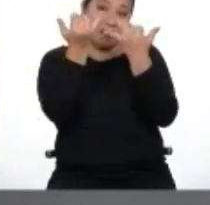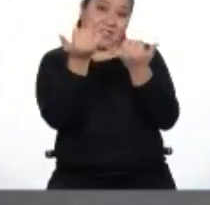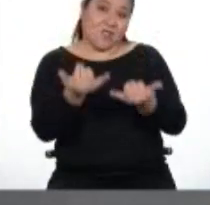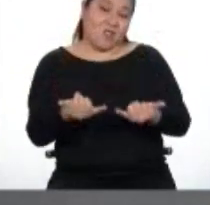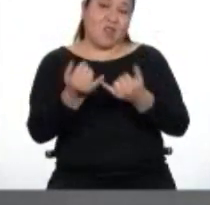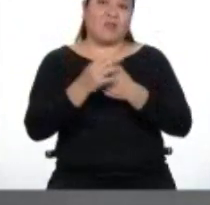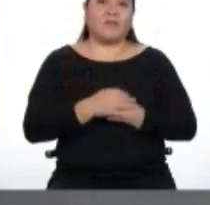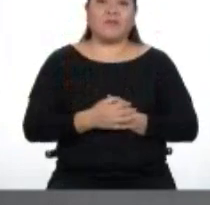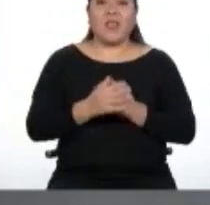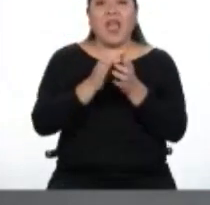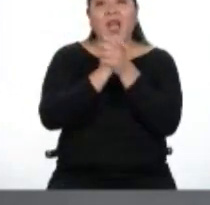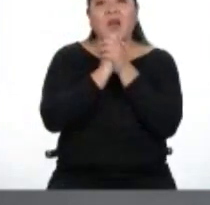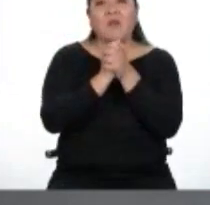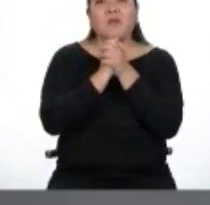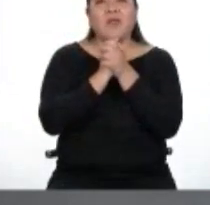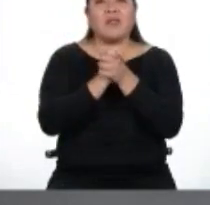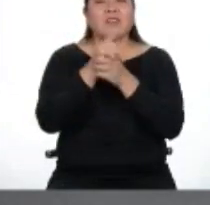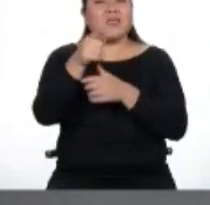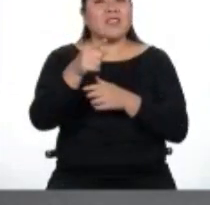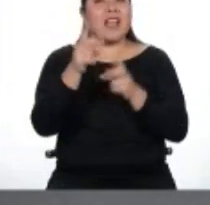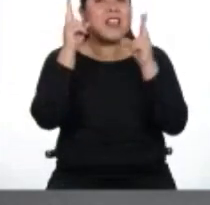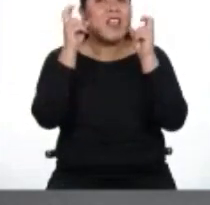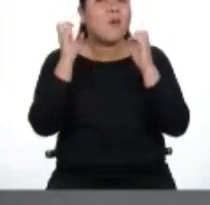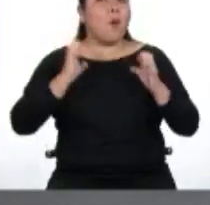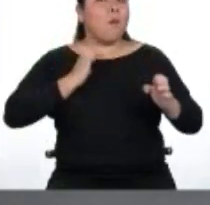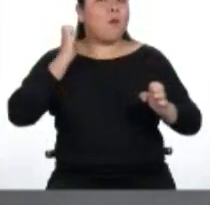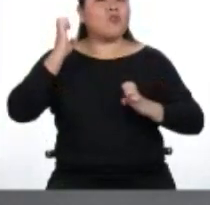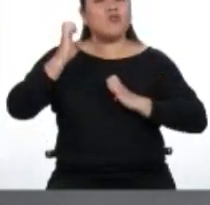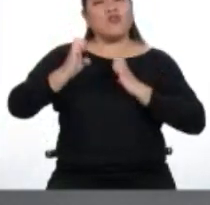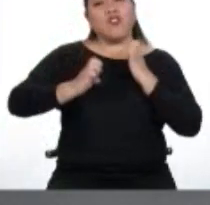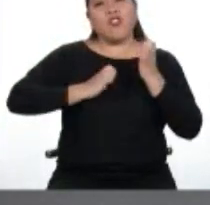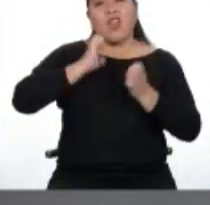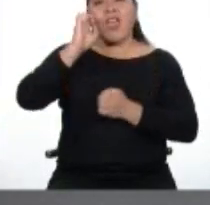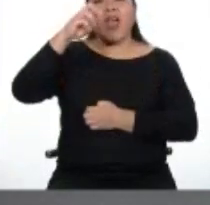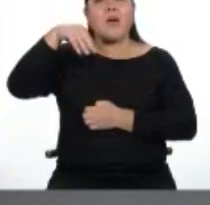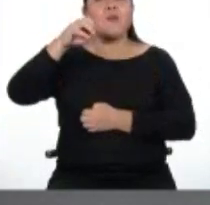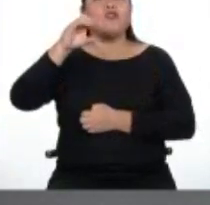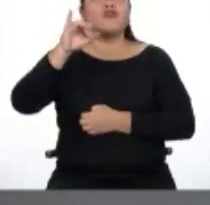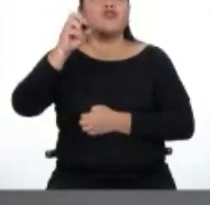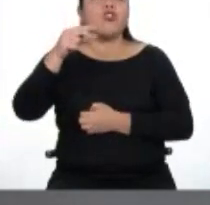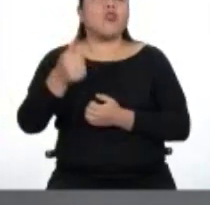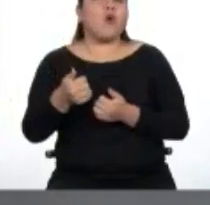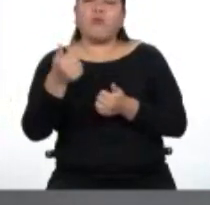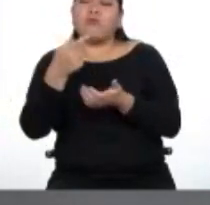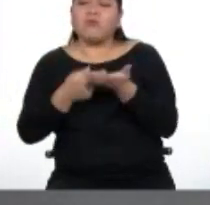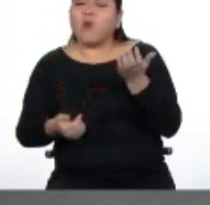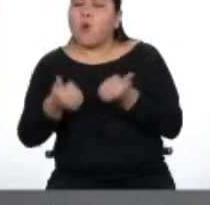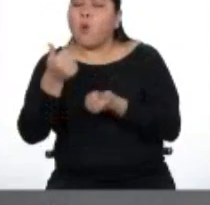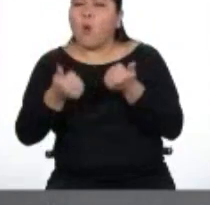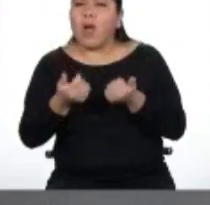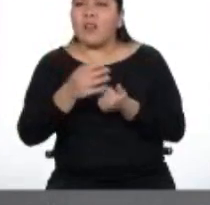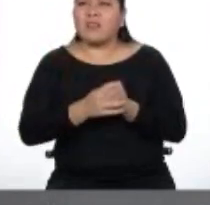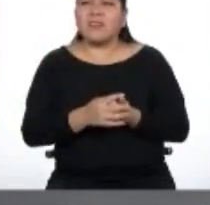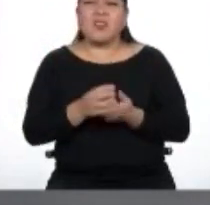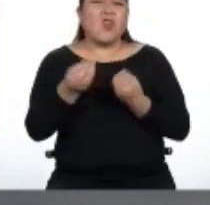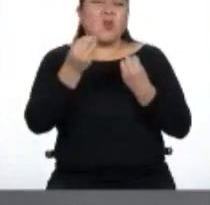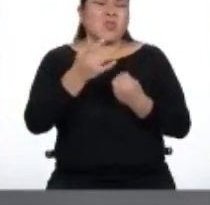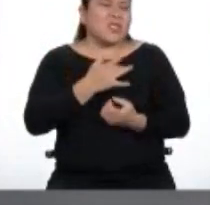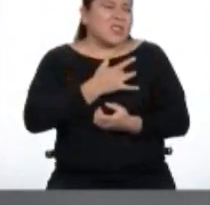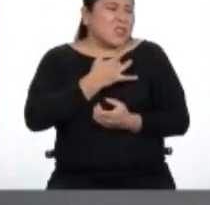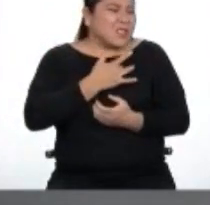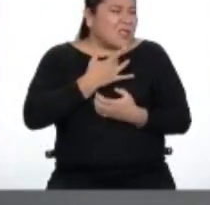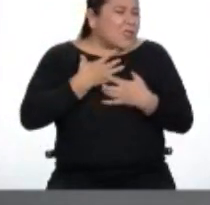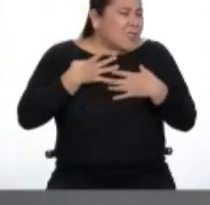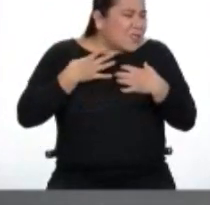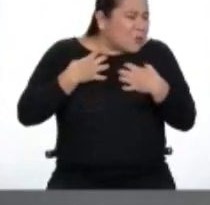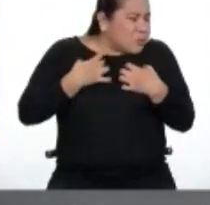de hoy, amigas y amigos de las emociones. ¿Qué son? ¿Cuáles son? ¿Por qué nos hacen esto? ¿Hace que nos sintamos